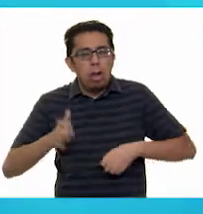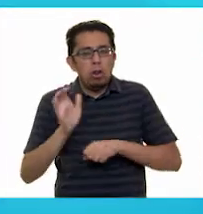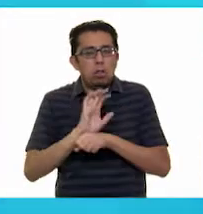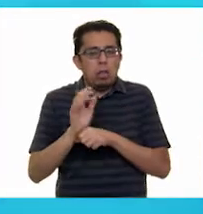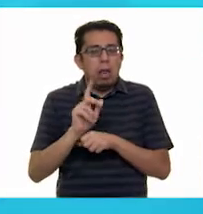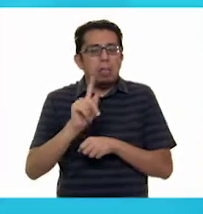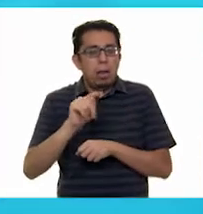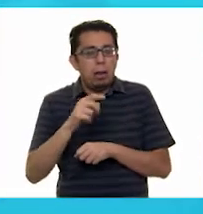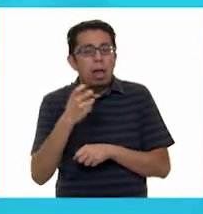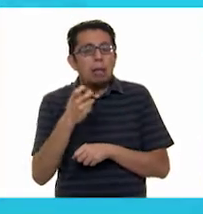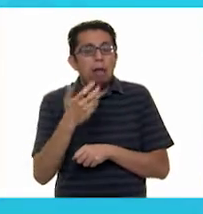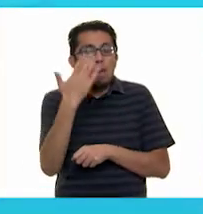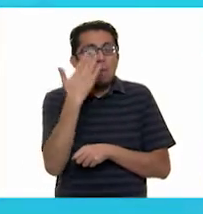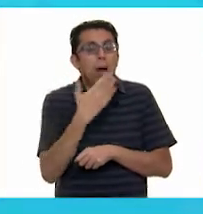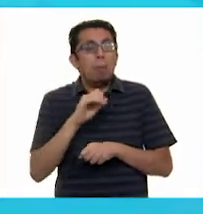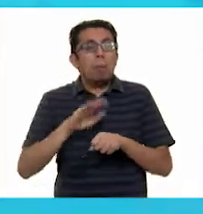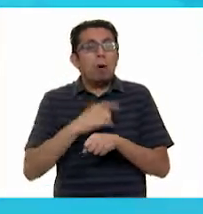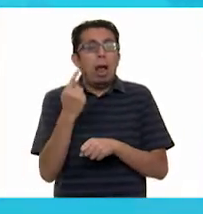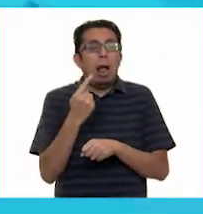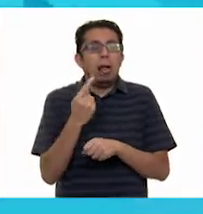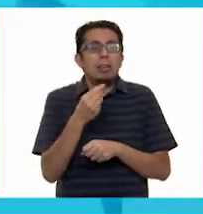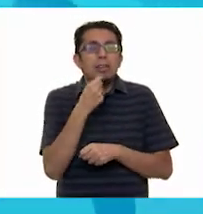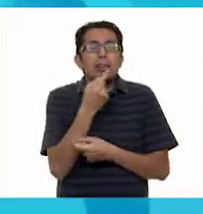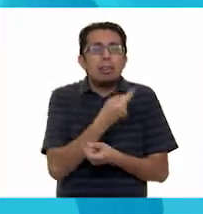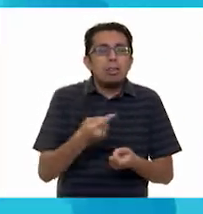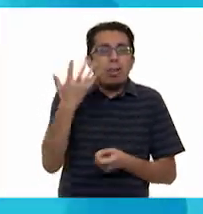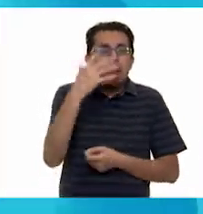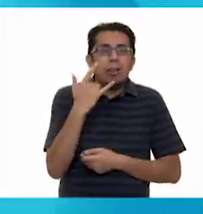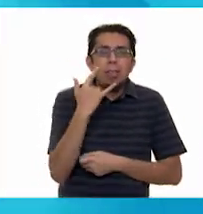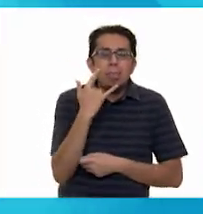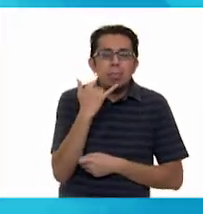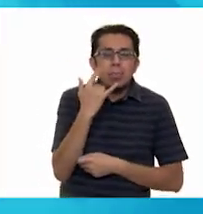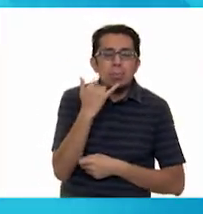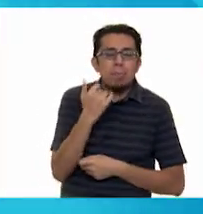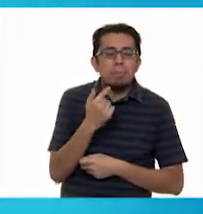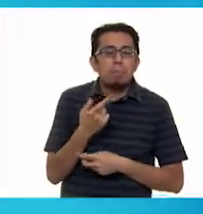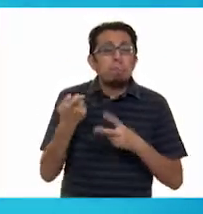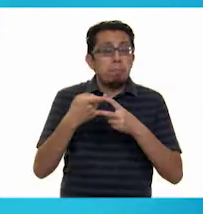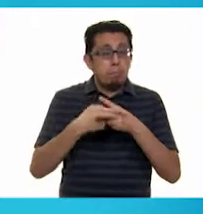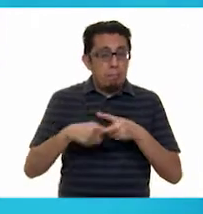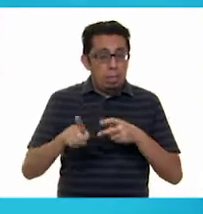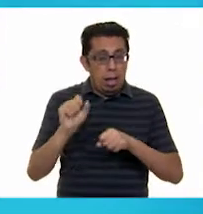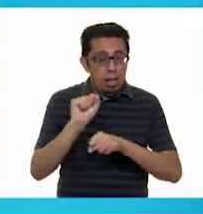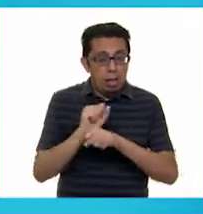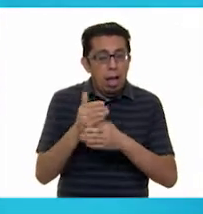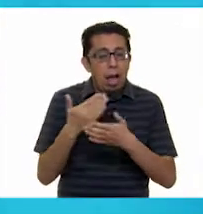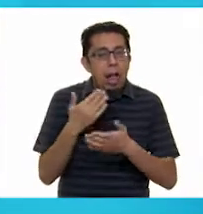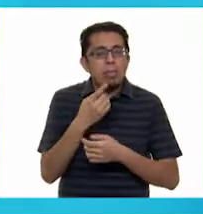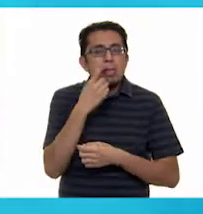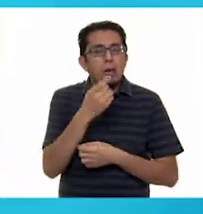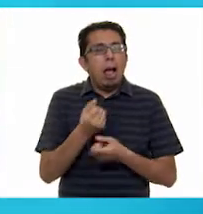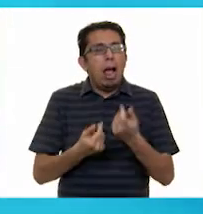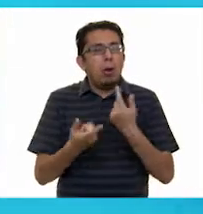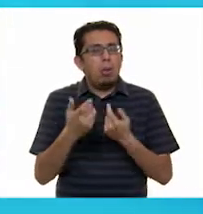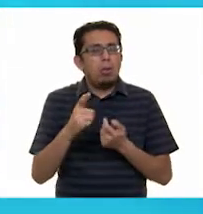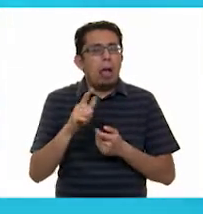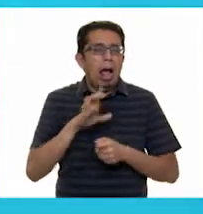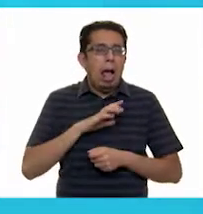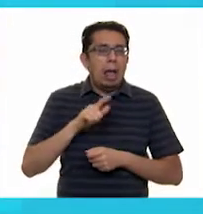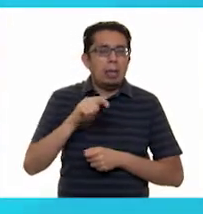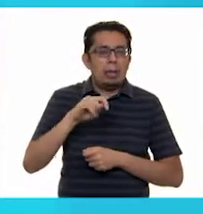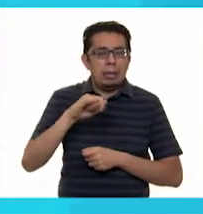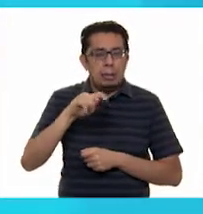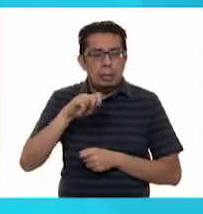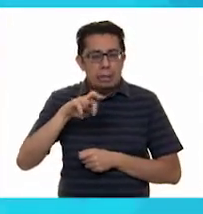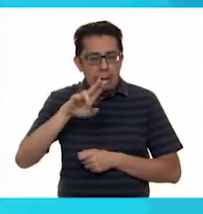Son famosos por entretener a niños y adultos por igual. Al principio de la semana mencionamos algunos de los tipos de títeres que existen